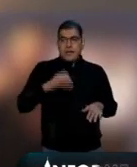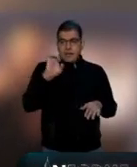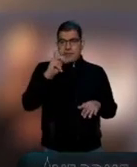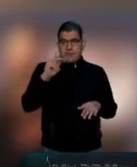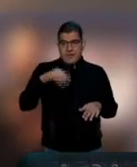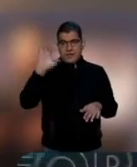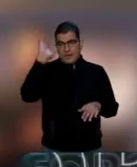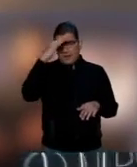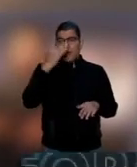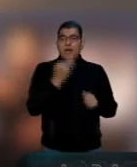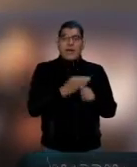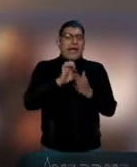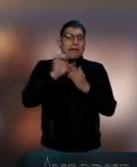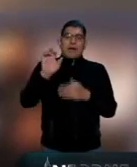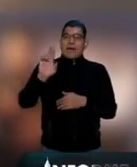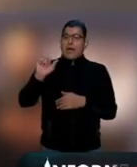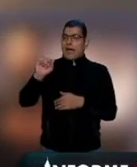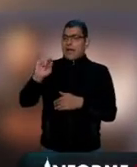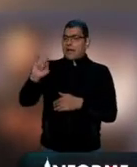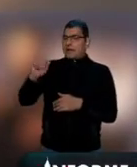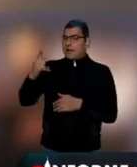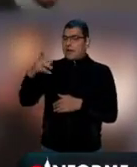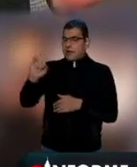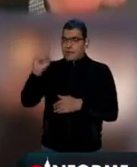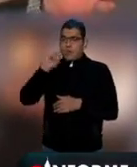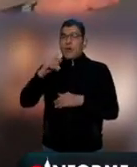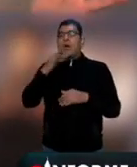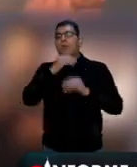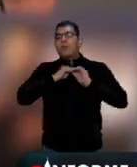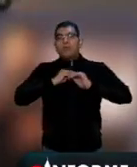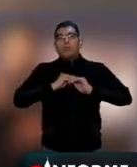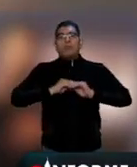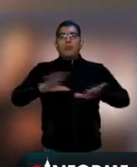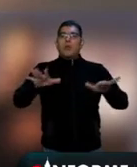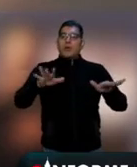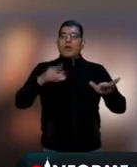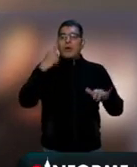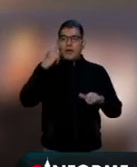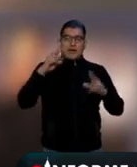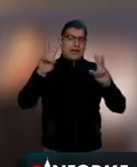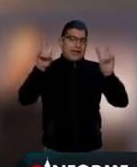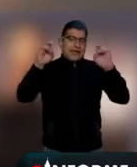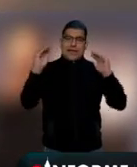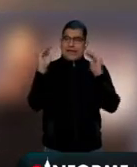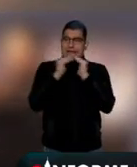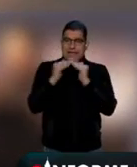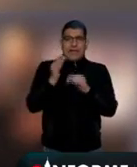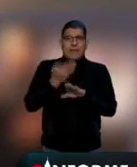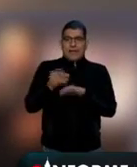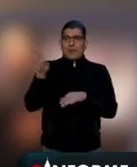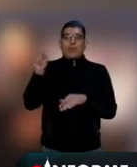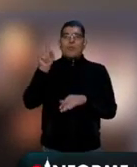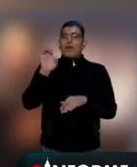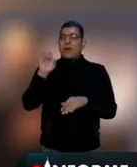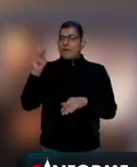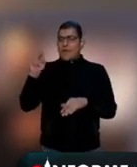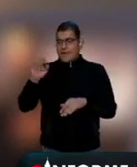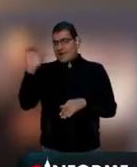Si Aristegui lanza un gran reportaje llamado La Casa Blanca de Enrique Peña Nieto